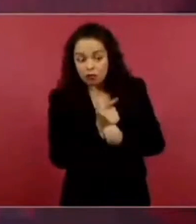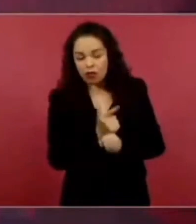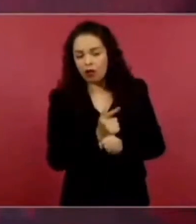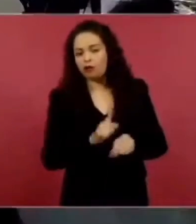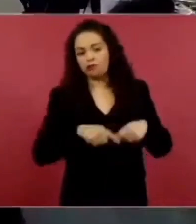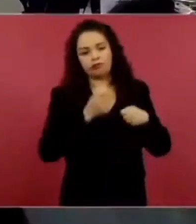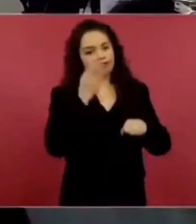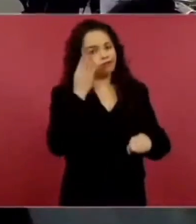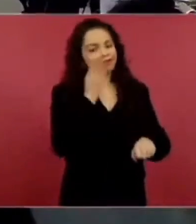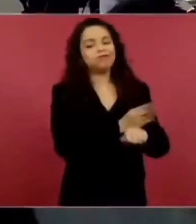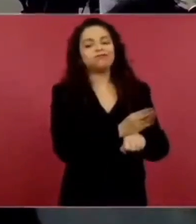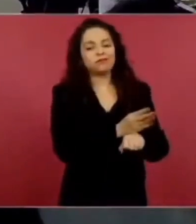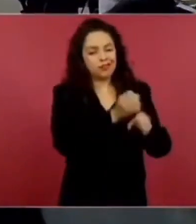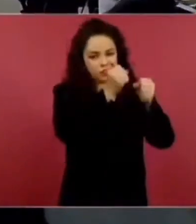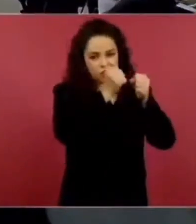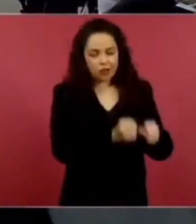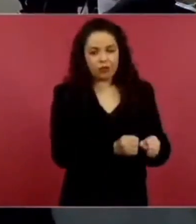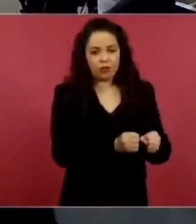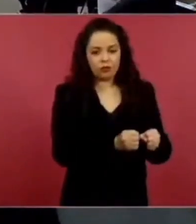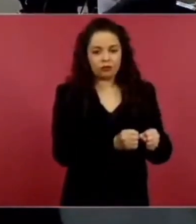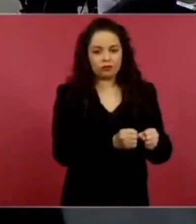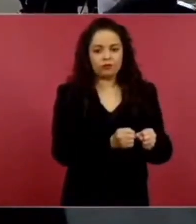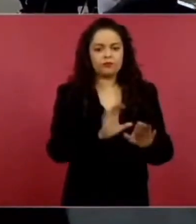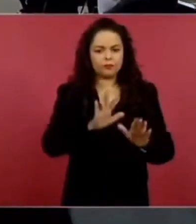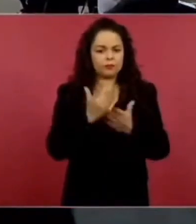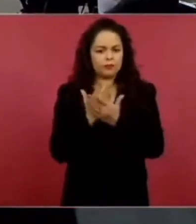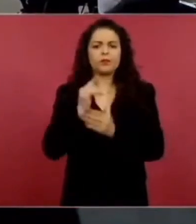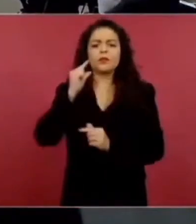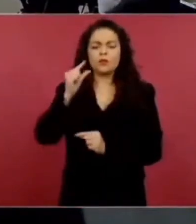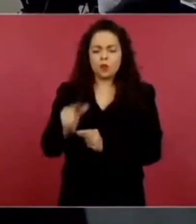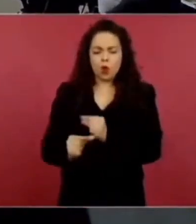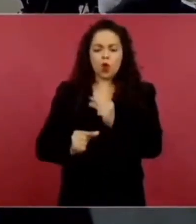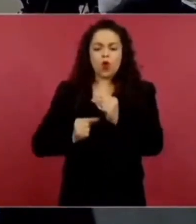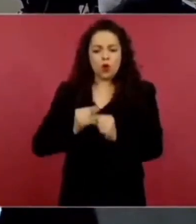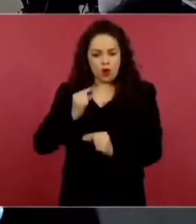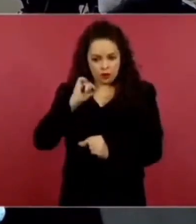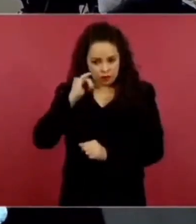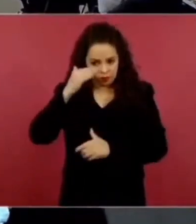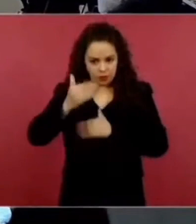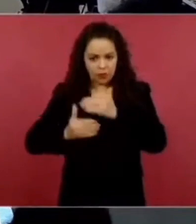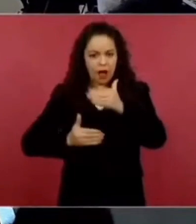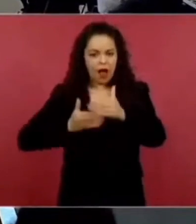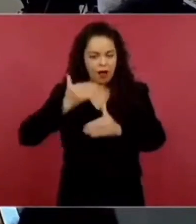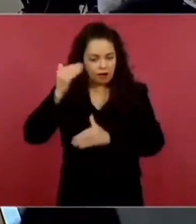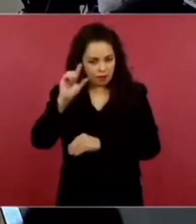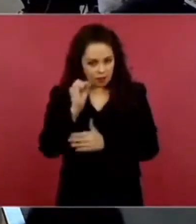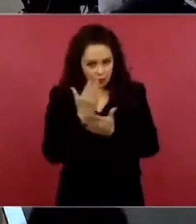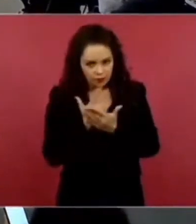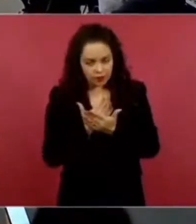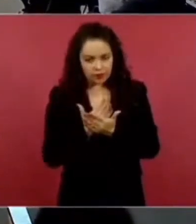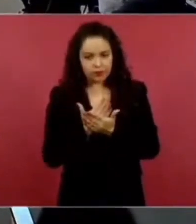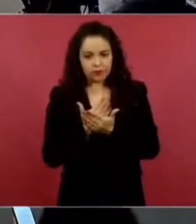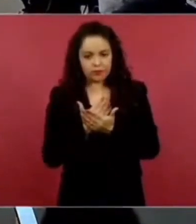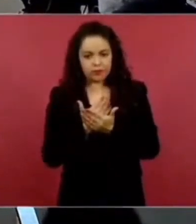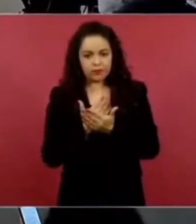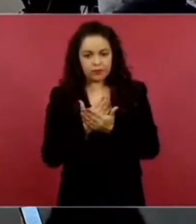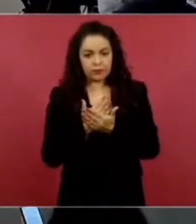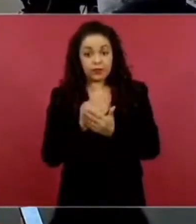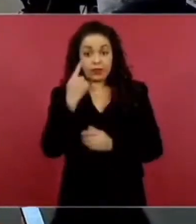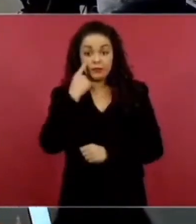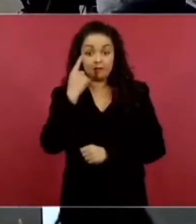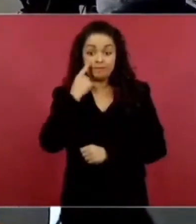y vamos a lograr aquí está mira todas estas de amarillo